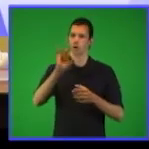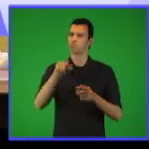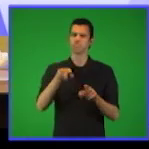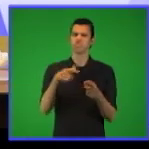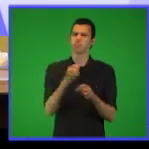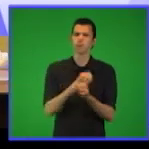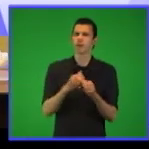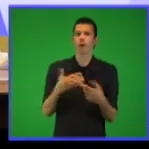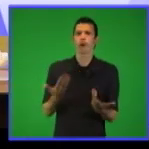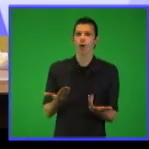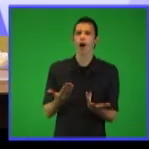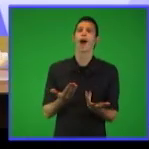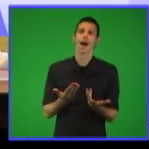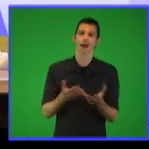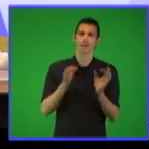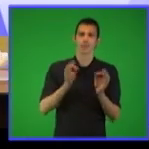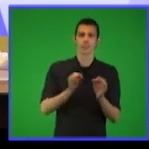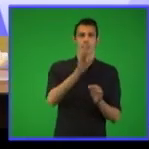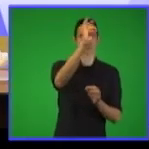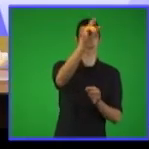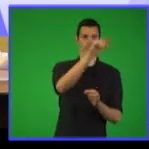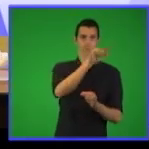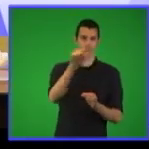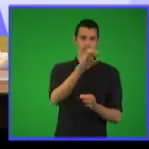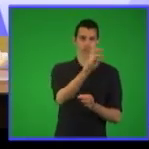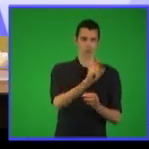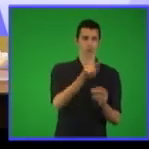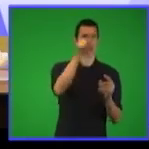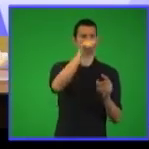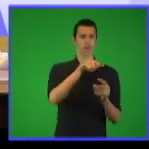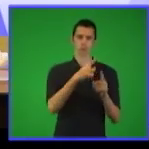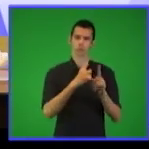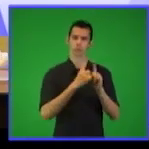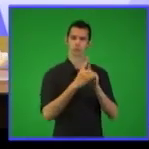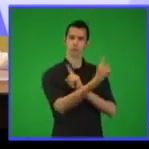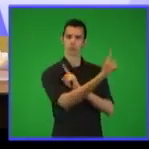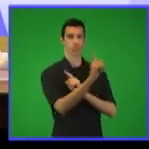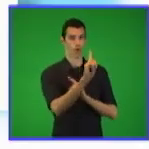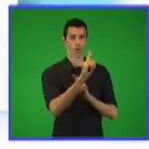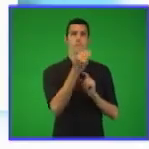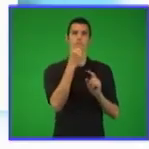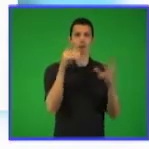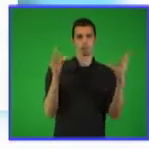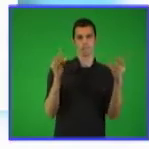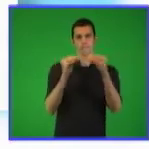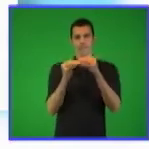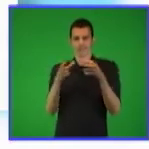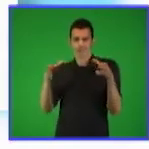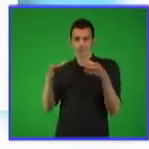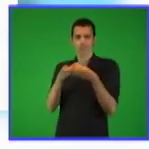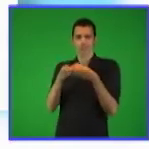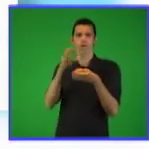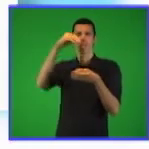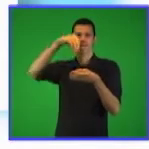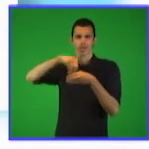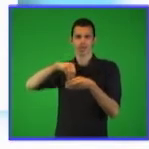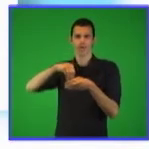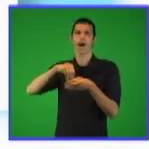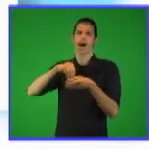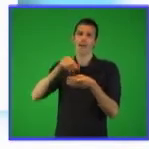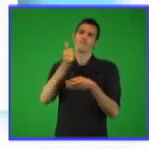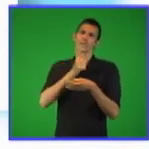tienen en el ejercicio 5 del libro de texto de décimo grado. Voy a leerlo